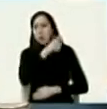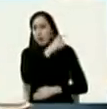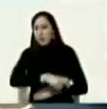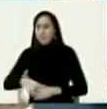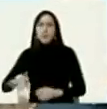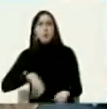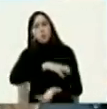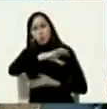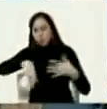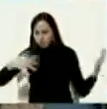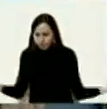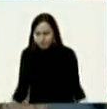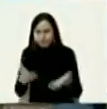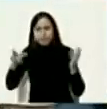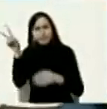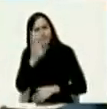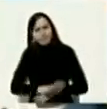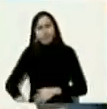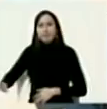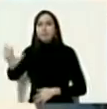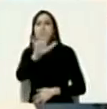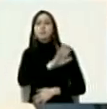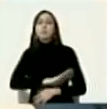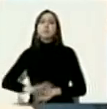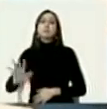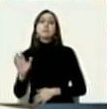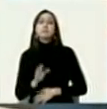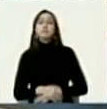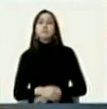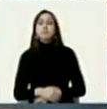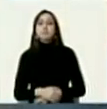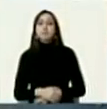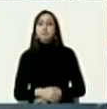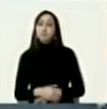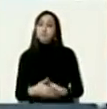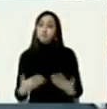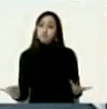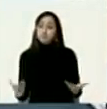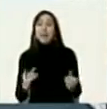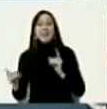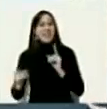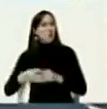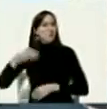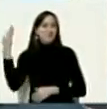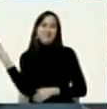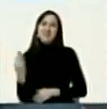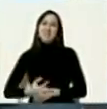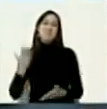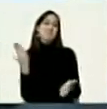los problemas de los venezolanos y las venezolanas y así hubo diálogo siempre